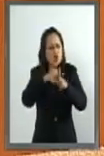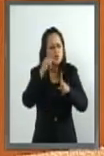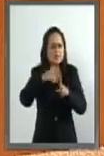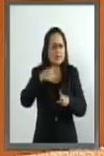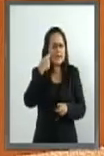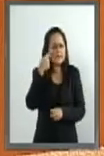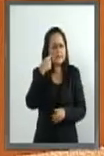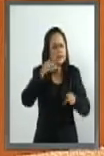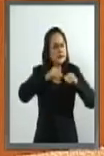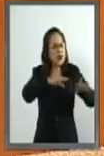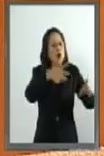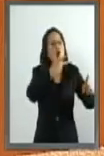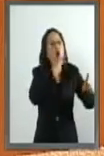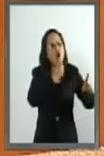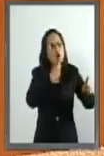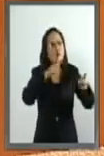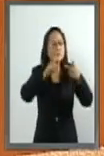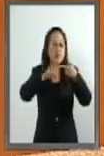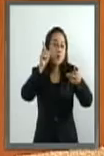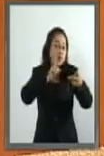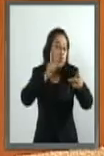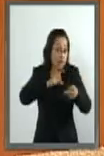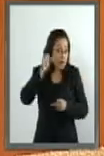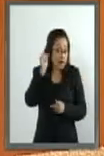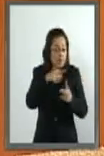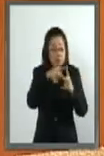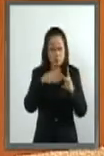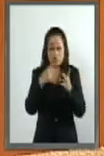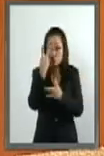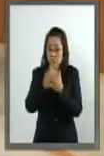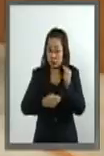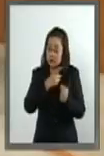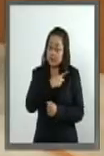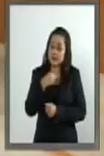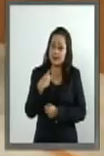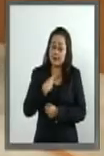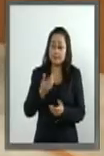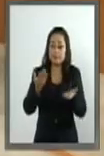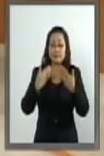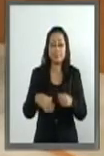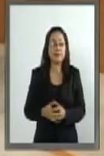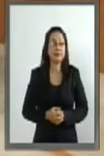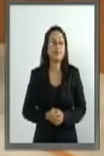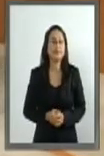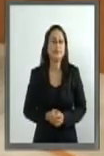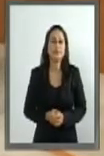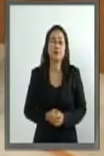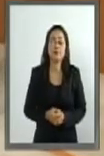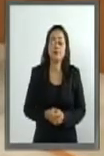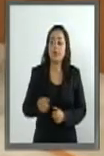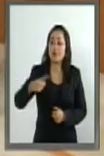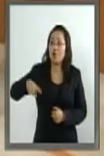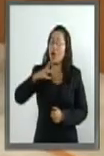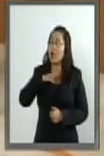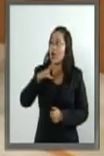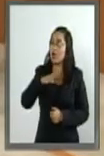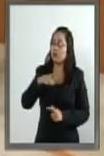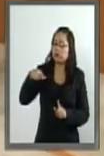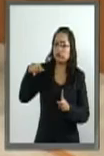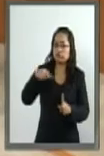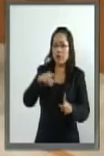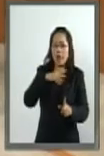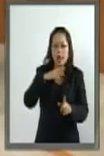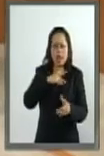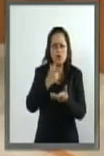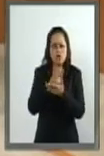masculinos y femeninos. Muchas de esas intervenciones tienen la doble